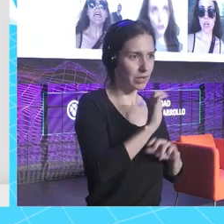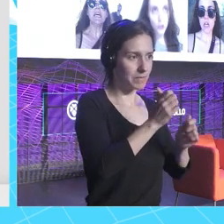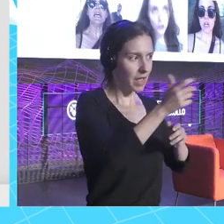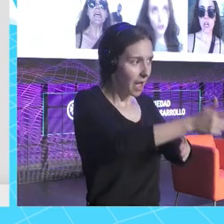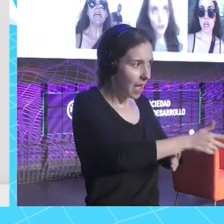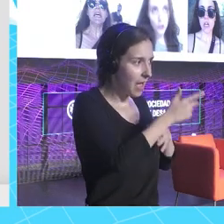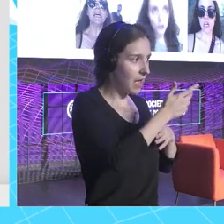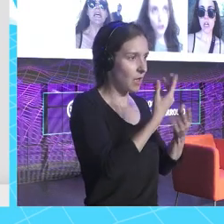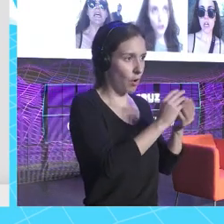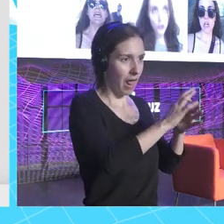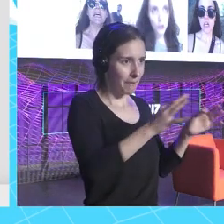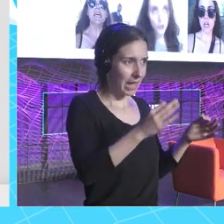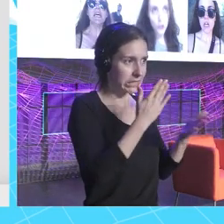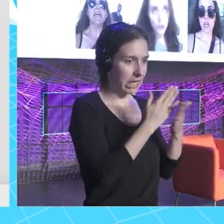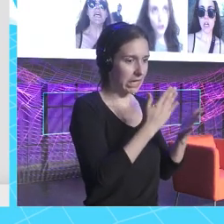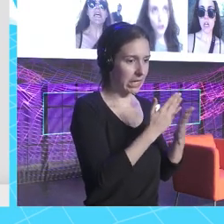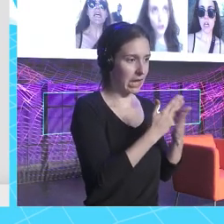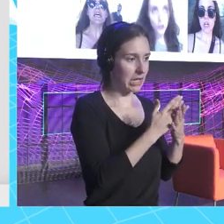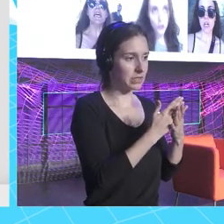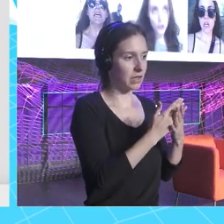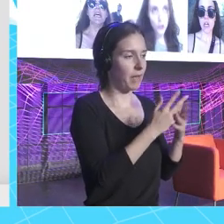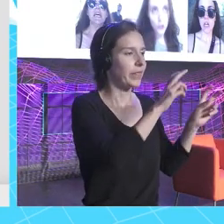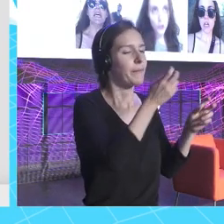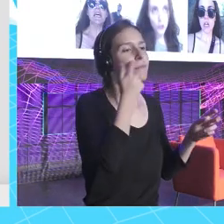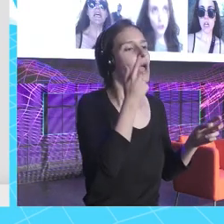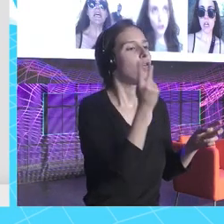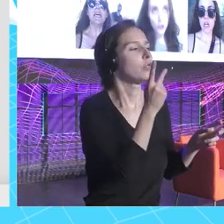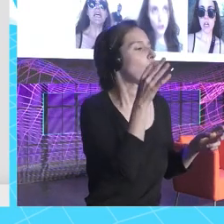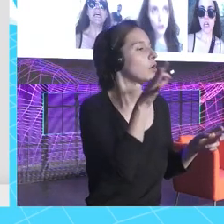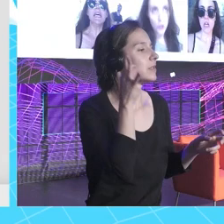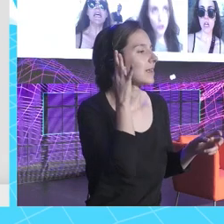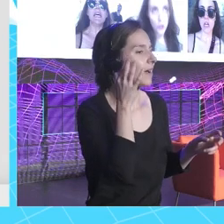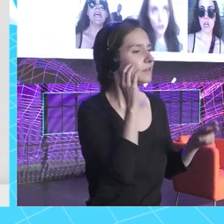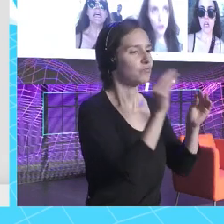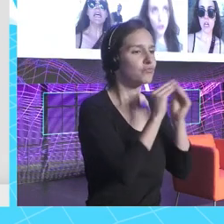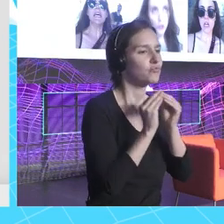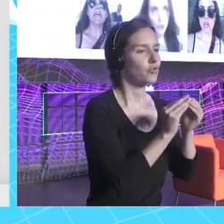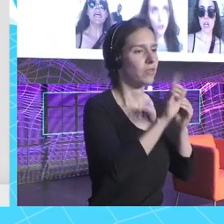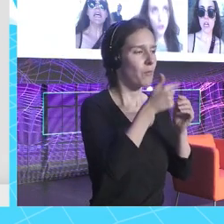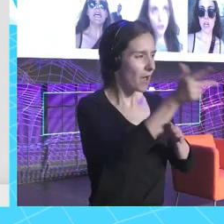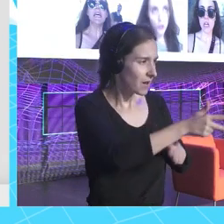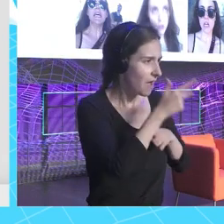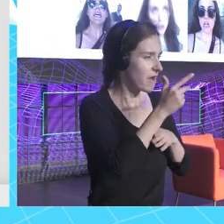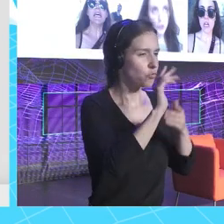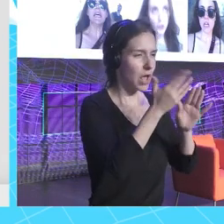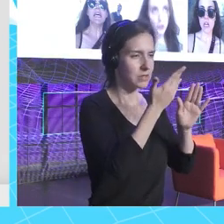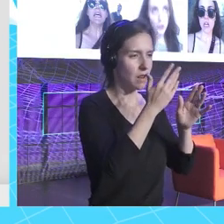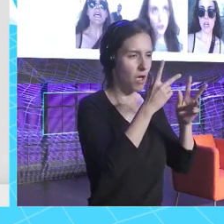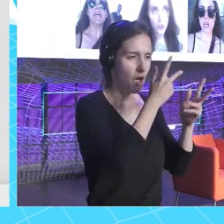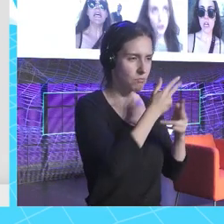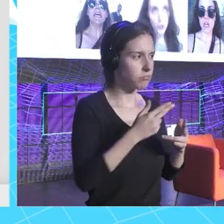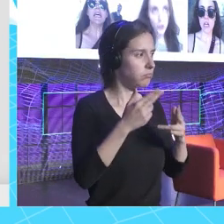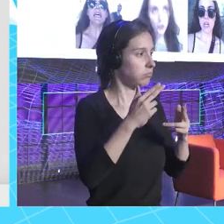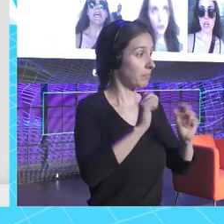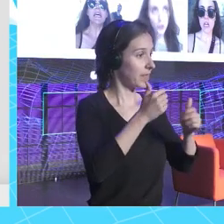Con tus amigas de clase, en bueno, ahora una trama, os vais a besar, chicas, ahora vosotros también, os vamos a grabar y vamos a hacer una serie. Esa fue exactamente